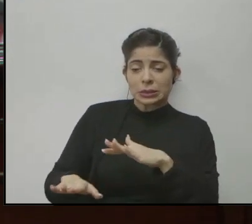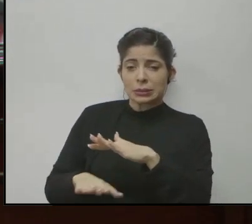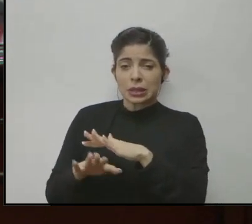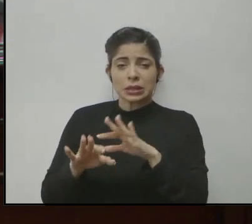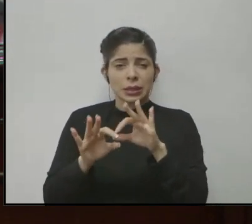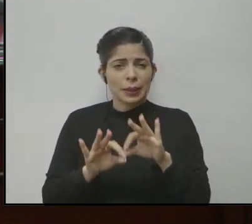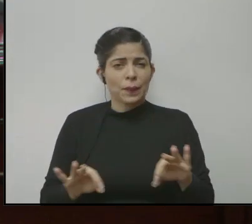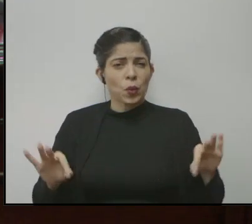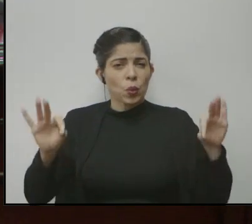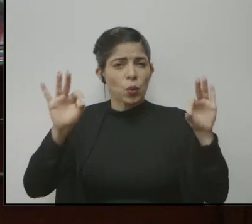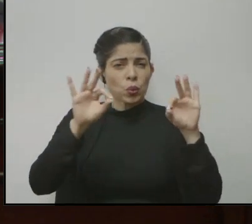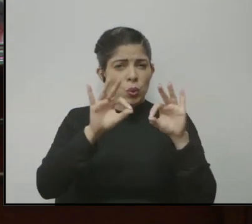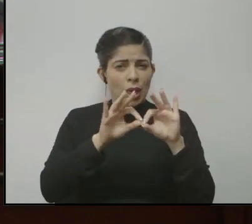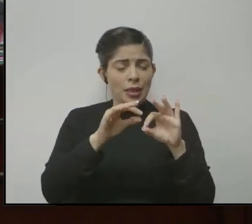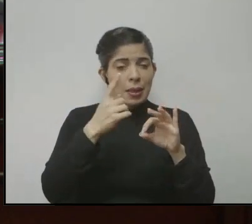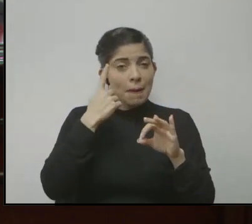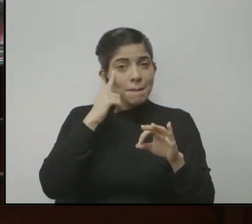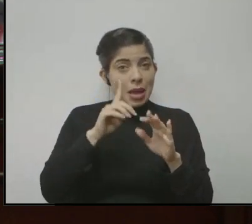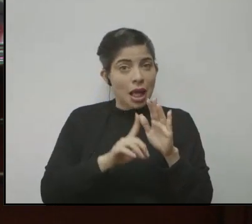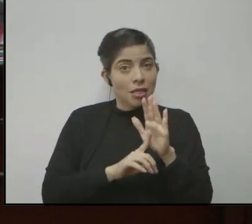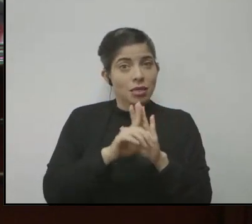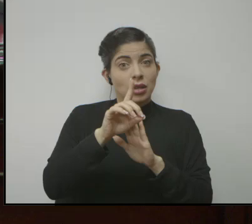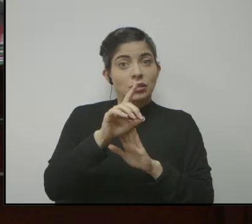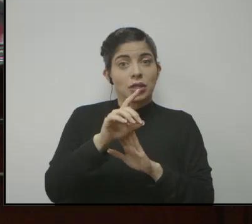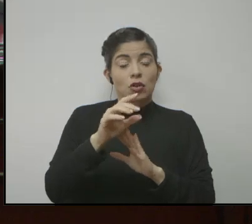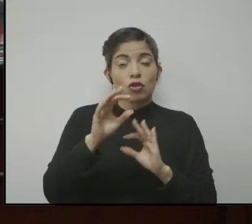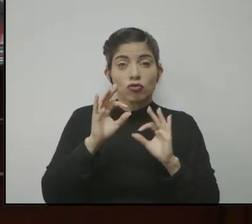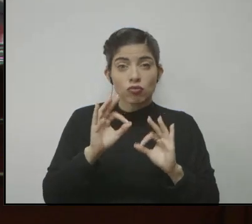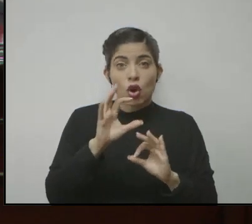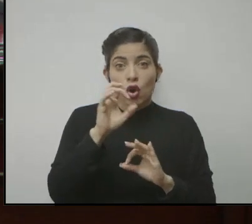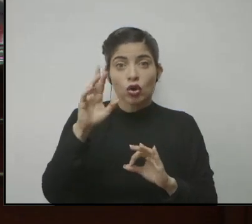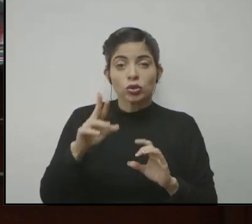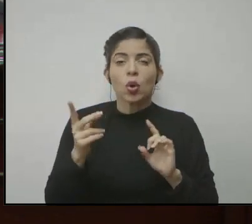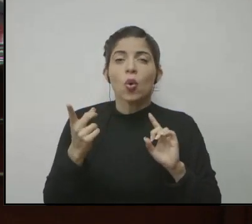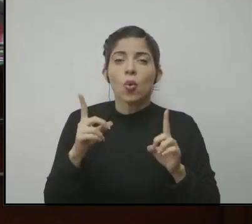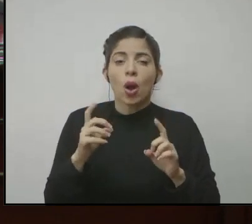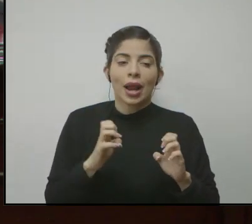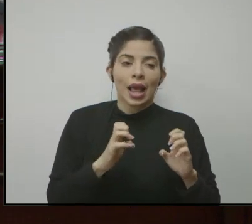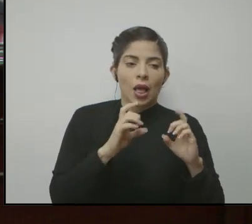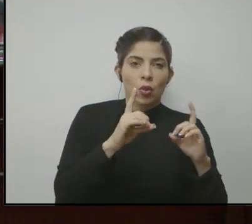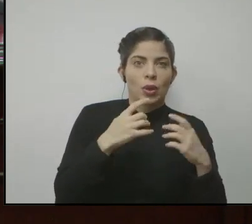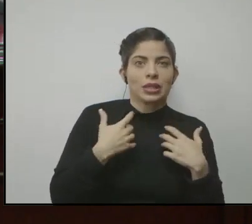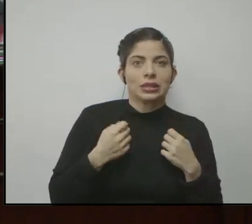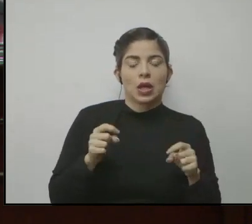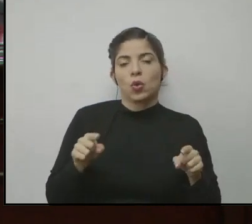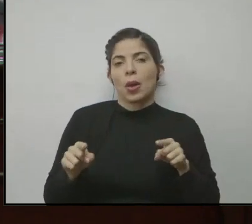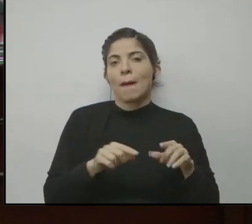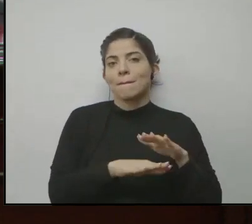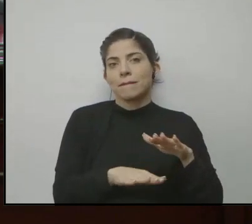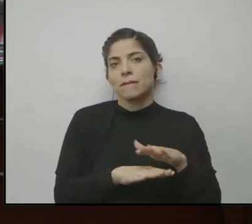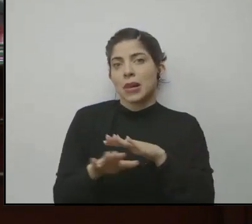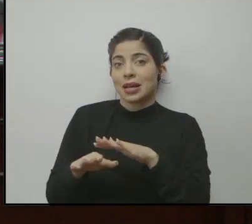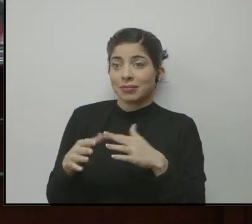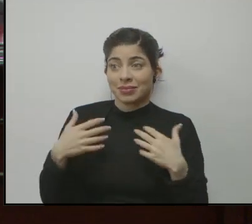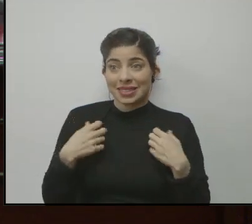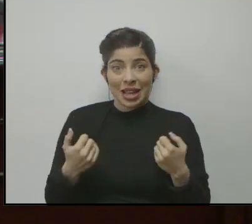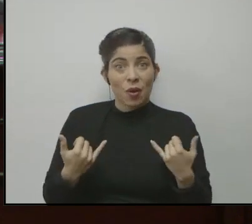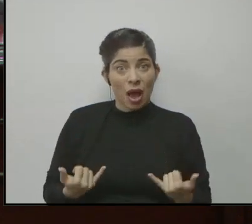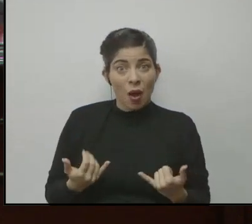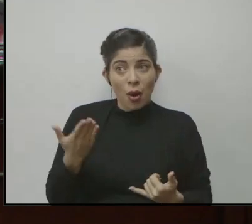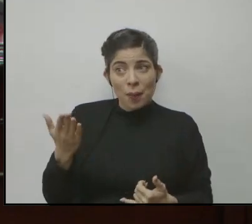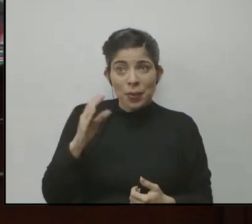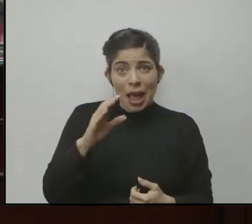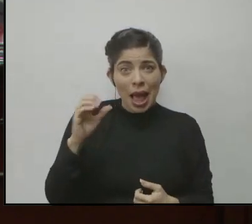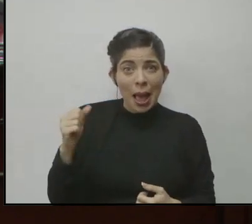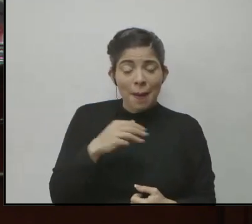en el desarrollo y bienestar de Costa Rica son la educación y son la salud, la salud hoy en la caja,